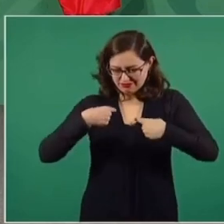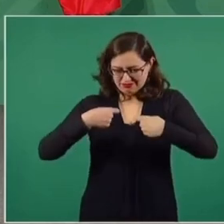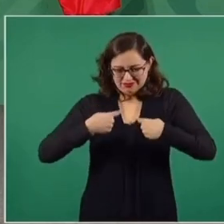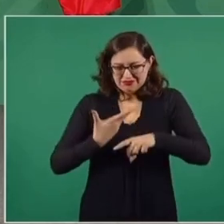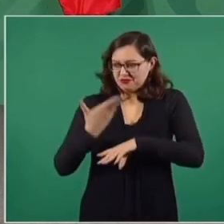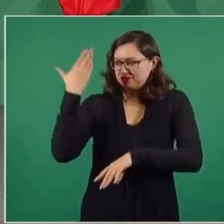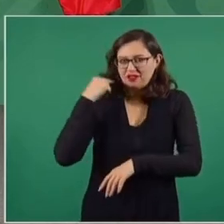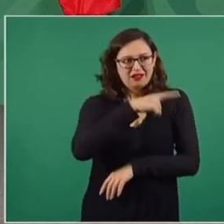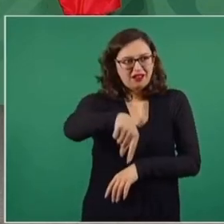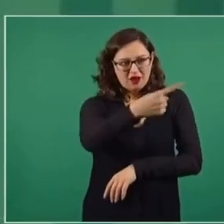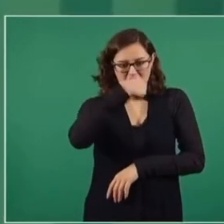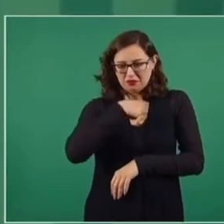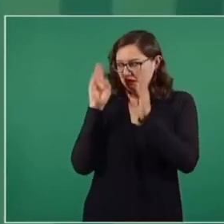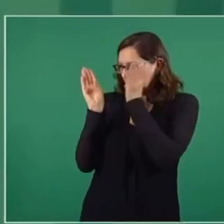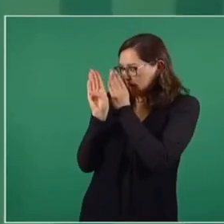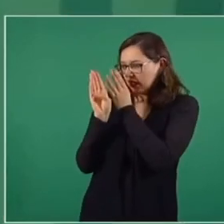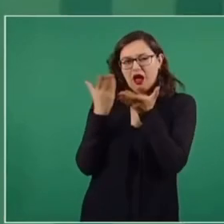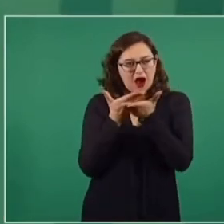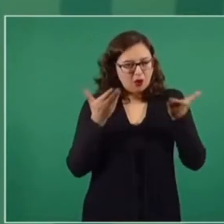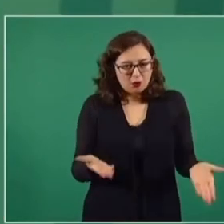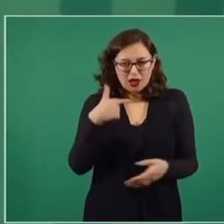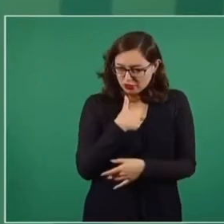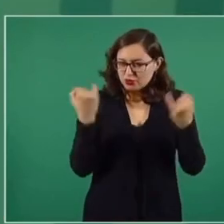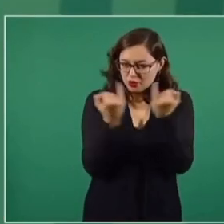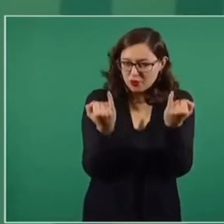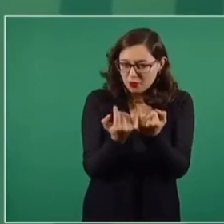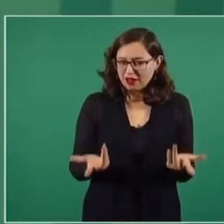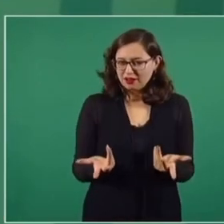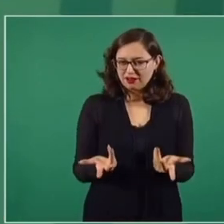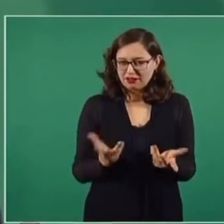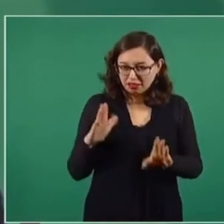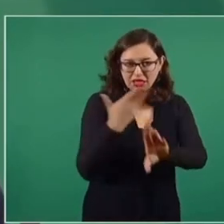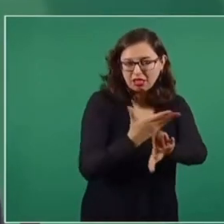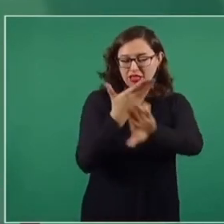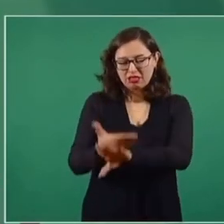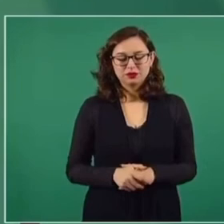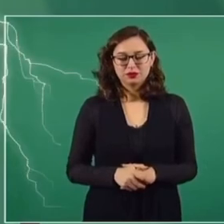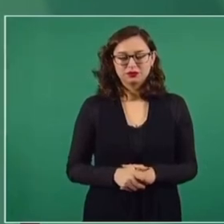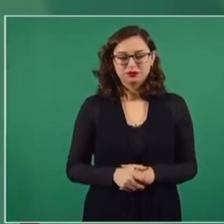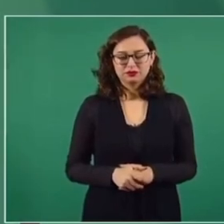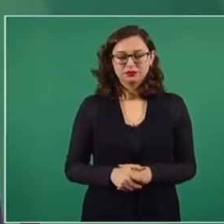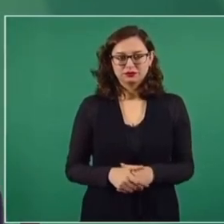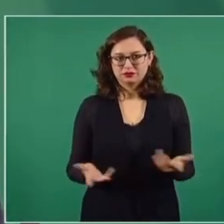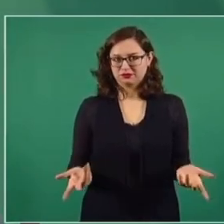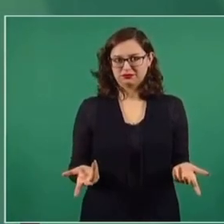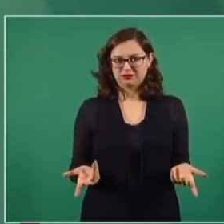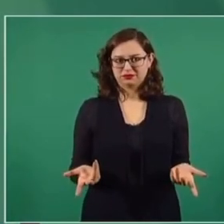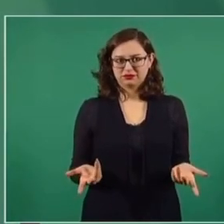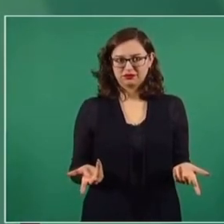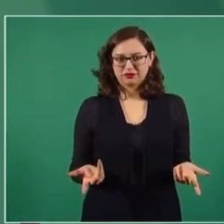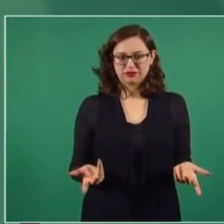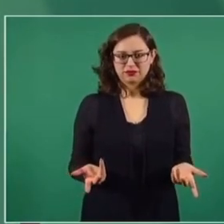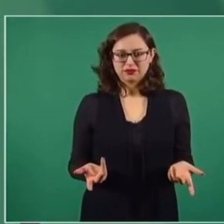si hemos sido espiados, nosotros nuestras familias, vamos a hacer lo mismo, solo que fuésemos